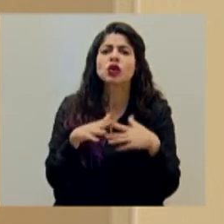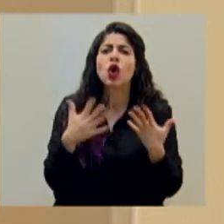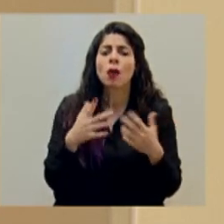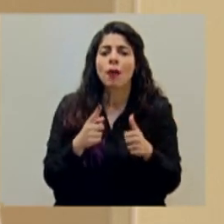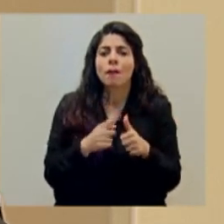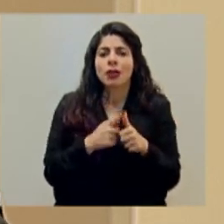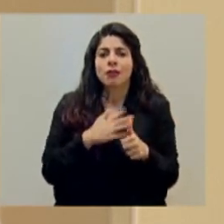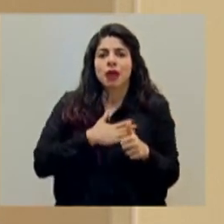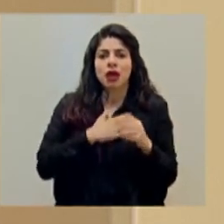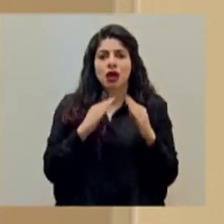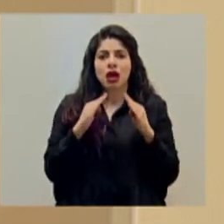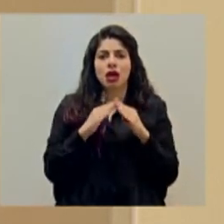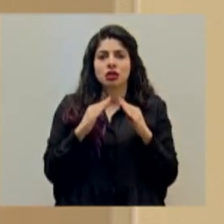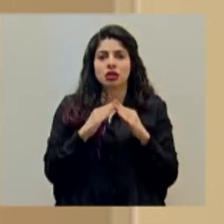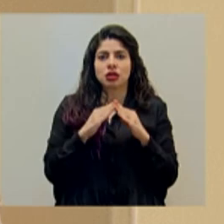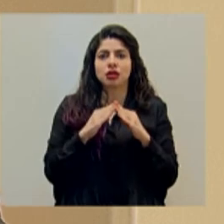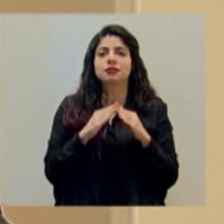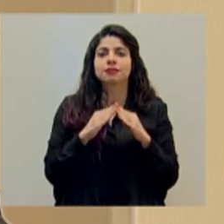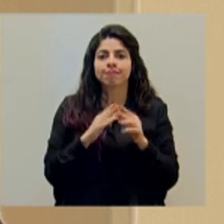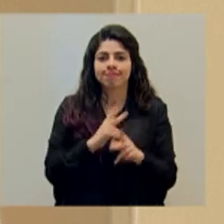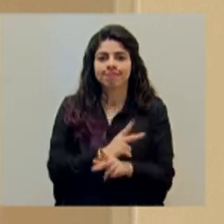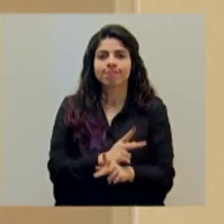casa. Pero también estamos